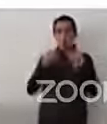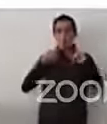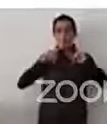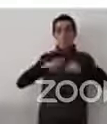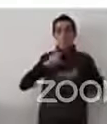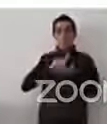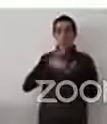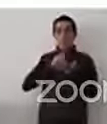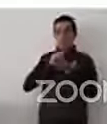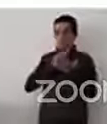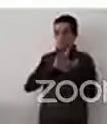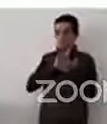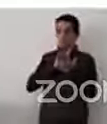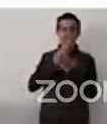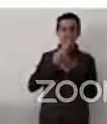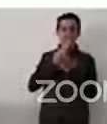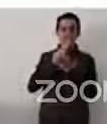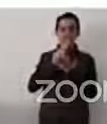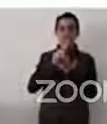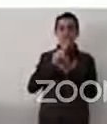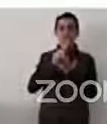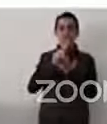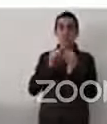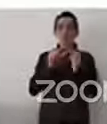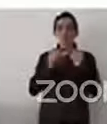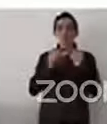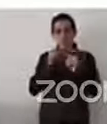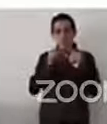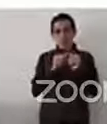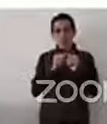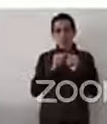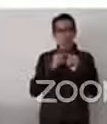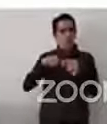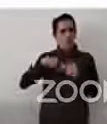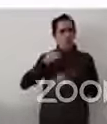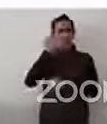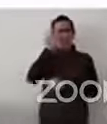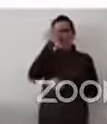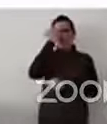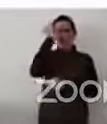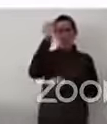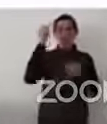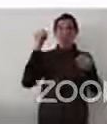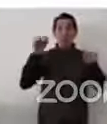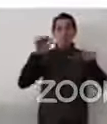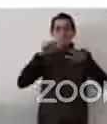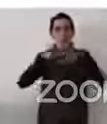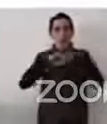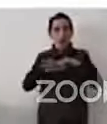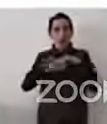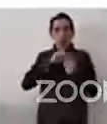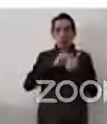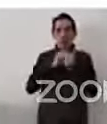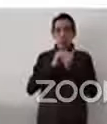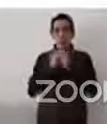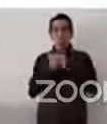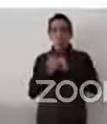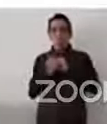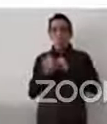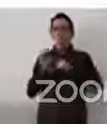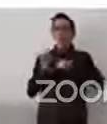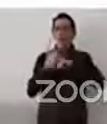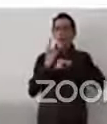hay un cambio y un enfoque de derechos. Tradicionalmente se ha visto a la persona con discapacidad como paciente y no como